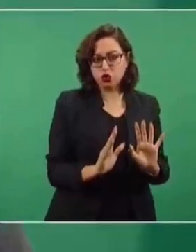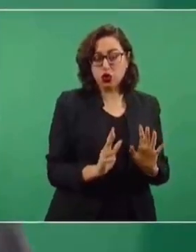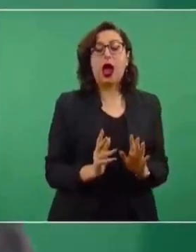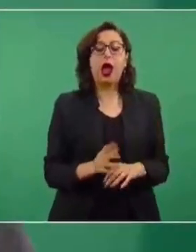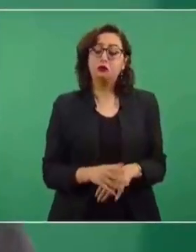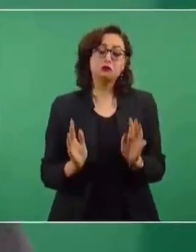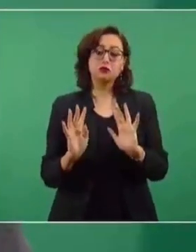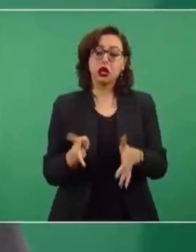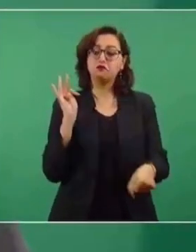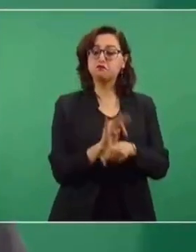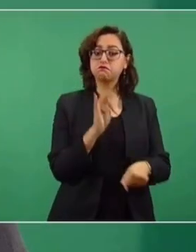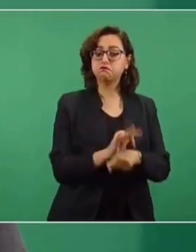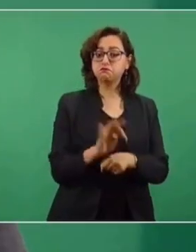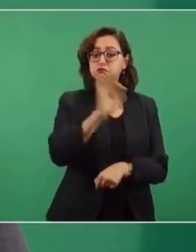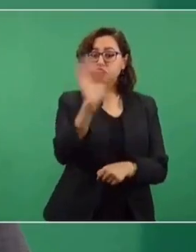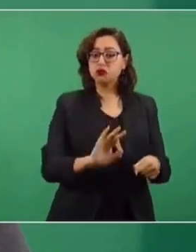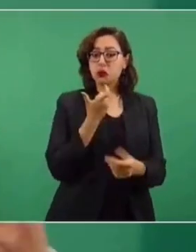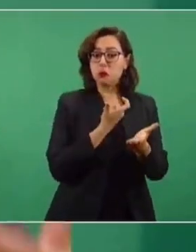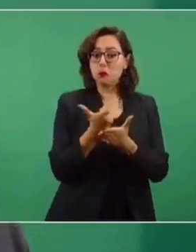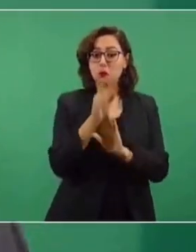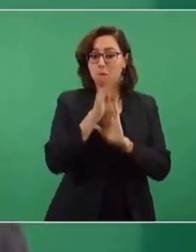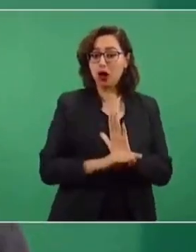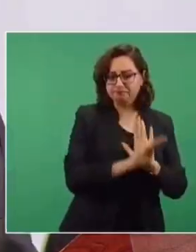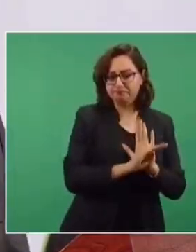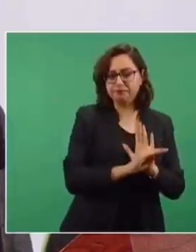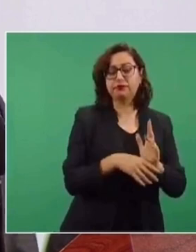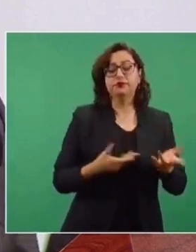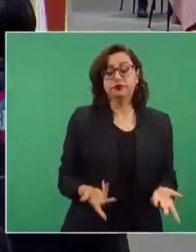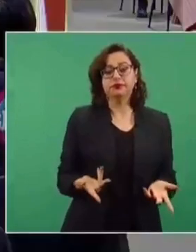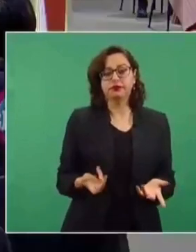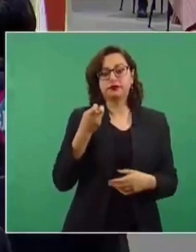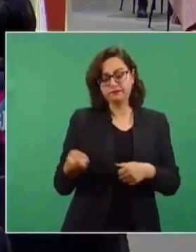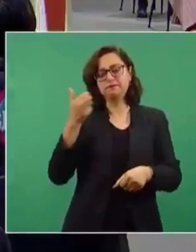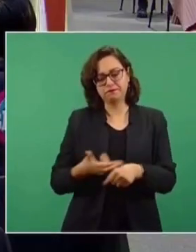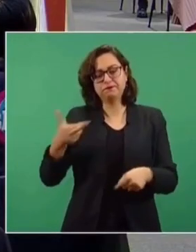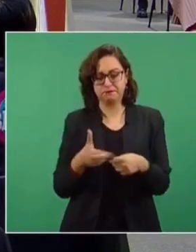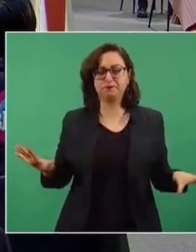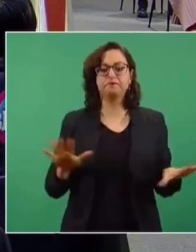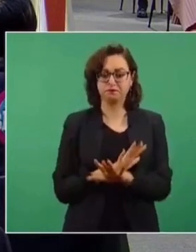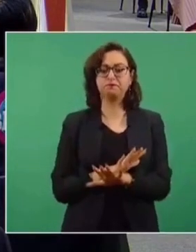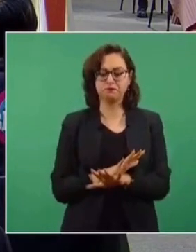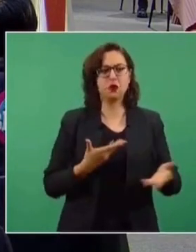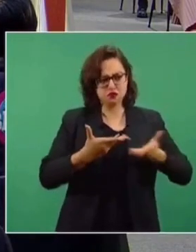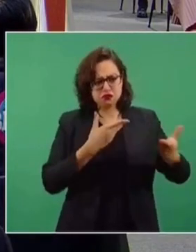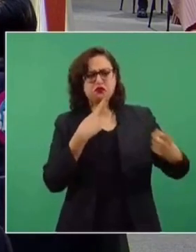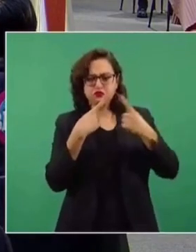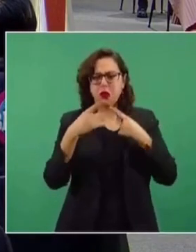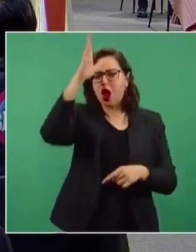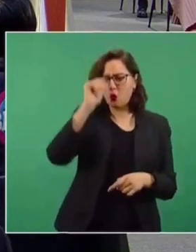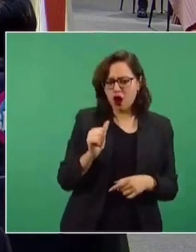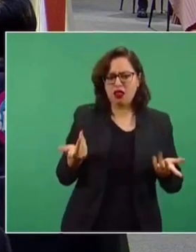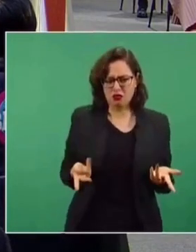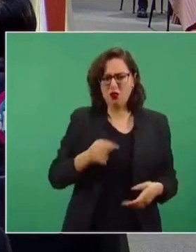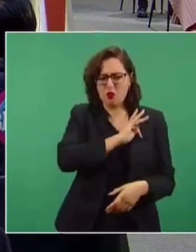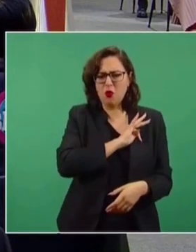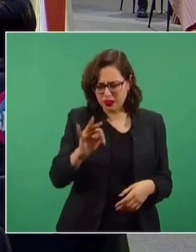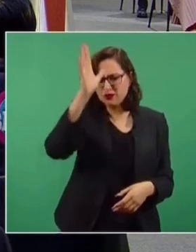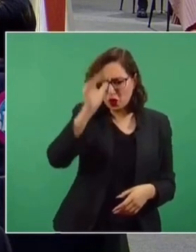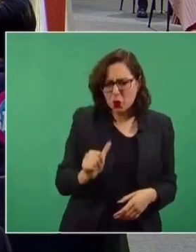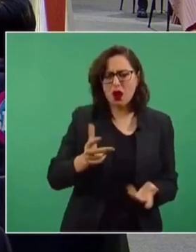obtienen un precio más bajo. Es un arreglo que podemos lograr. No es